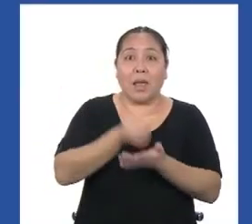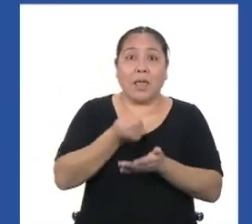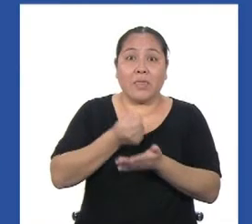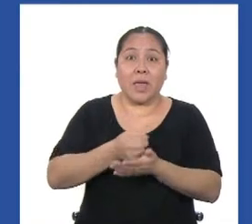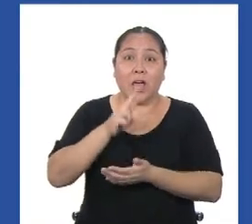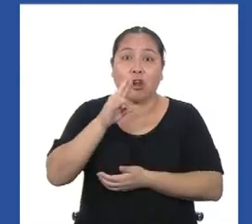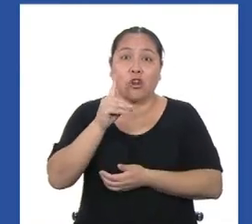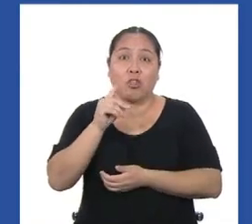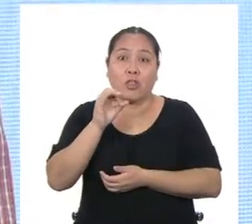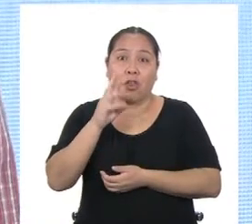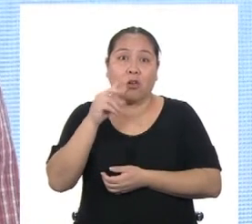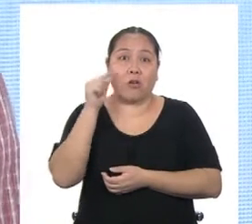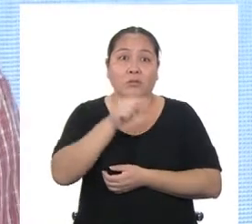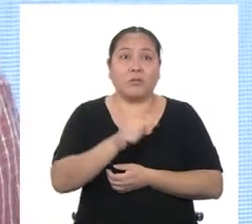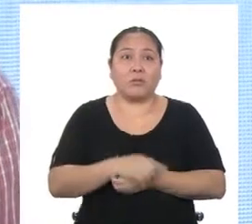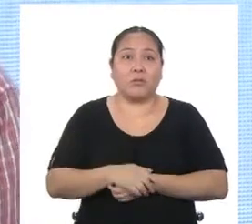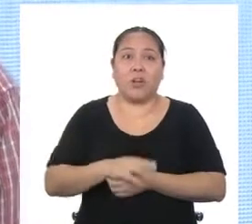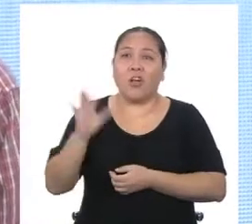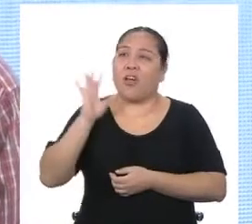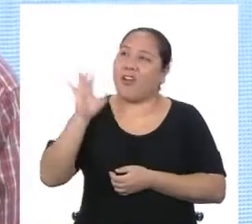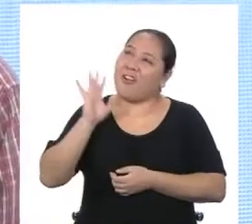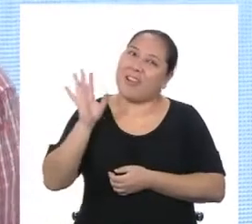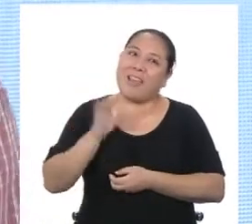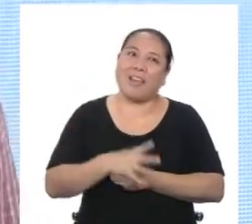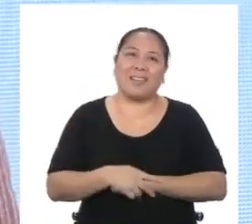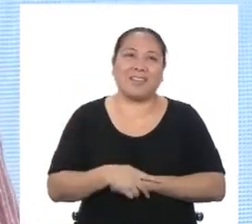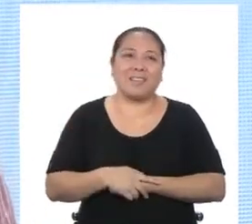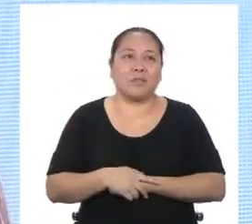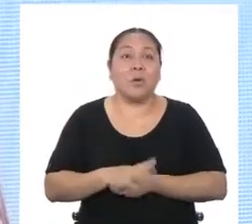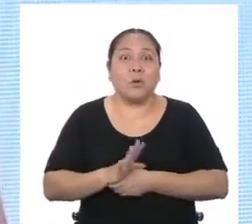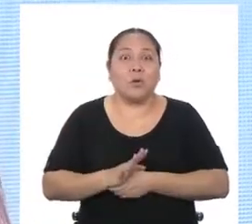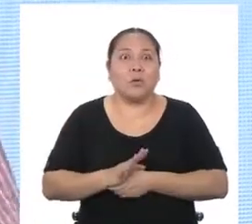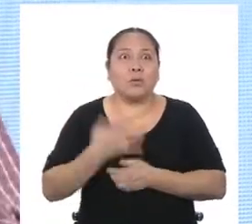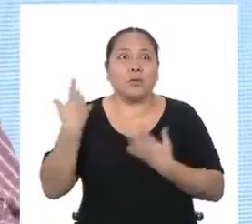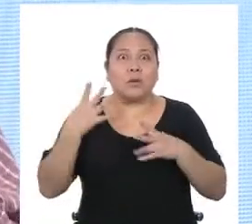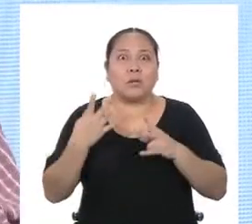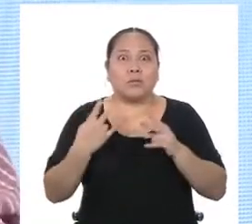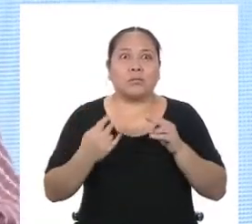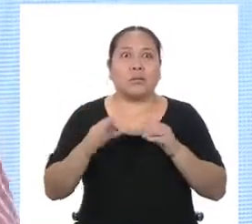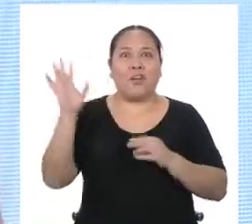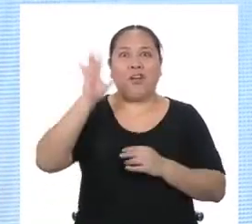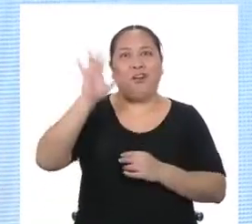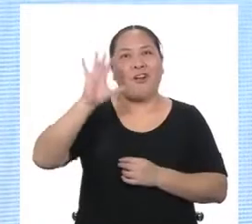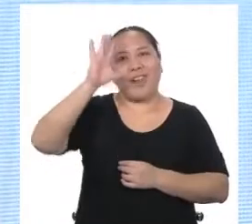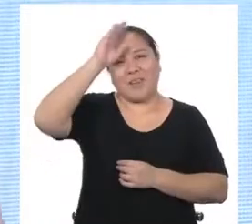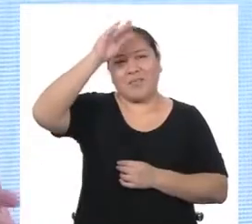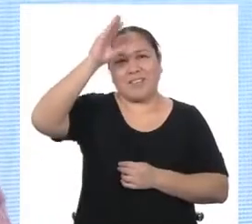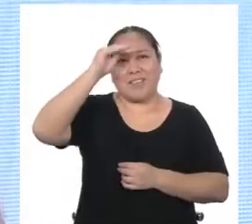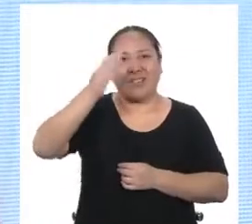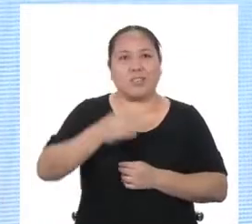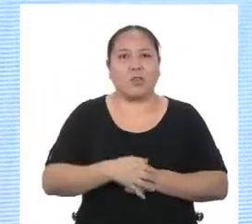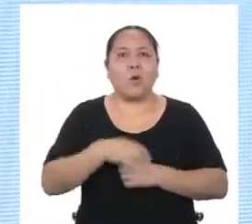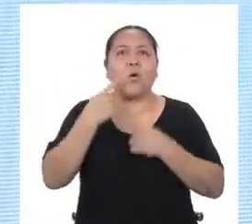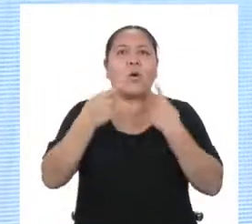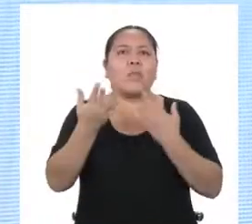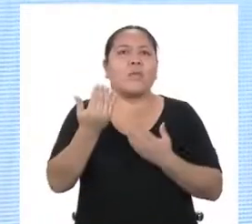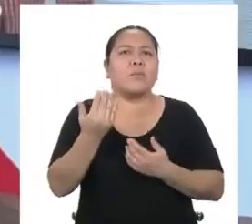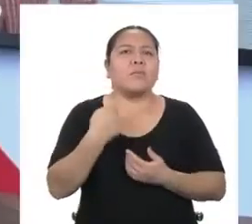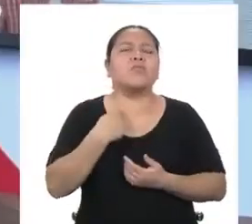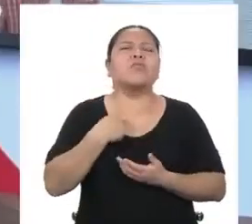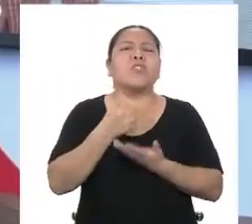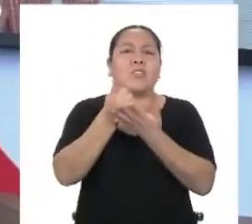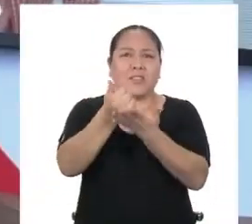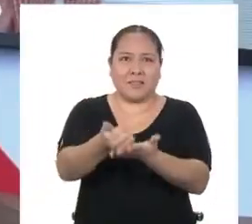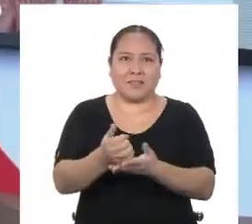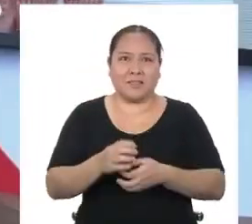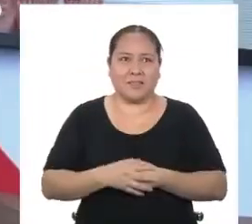capo en mate. ¡Yani! ¡Hola! Uy, estamos al aire. Hola a todas y todos. Cuéntame, ¿para qué soy bueno?